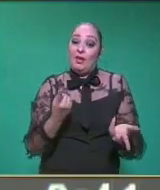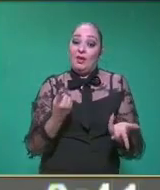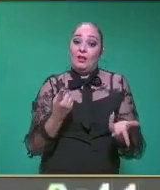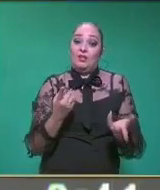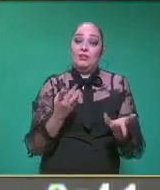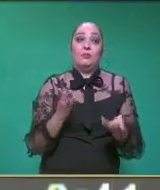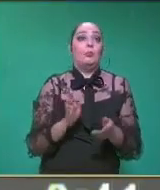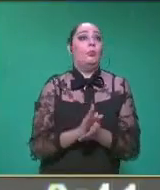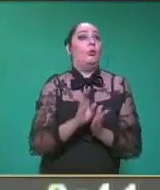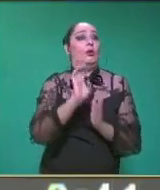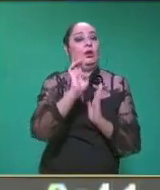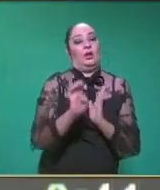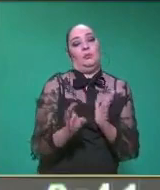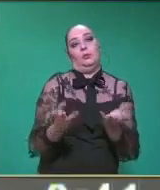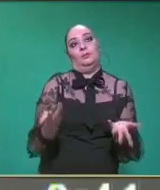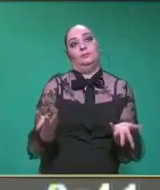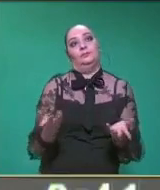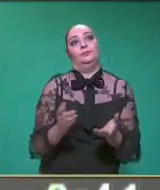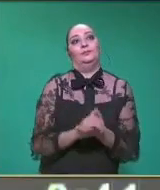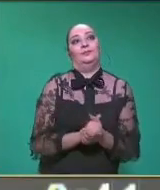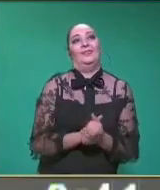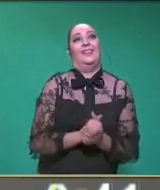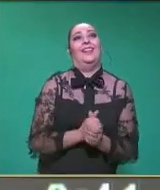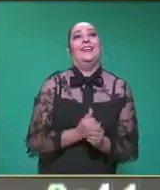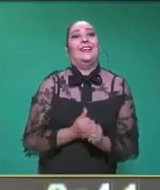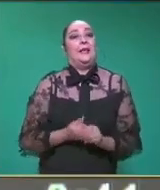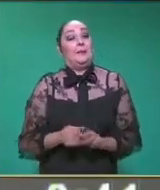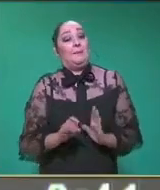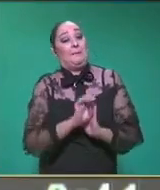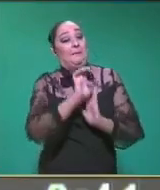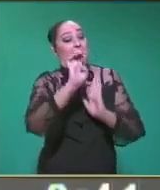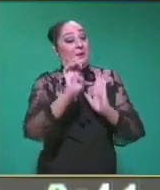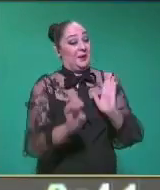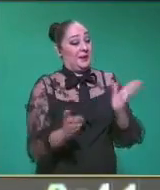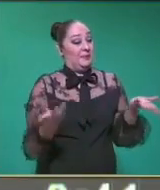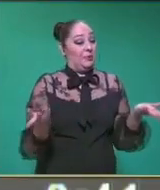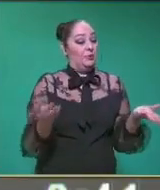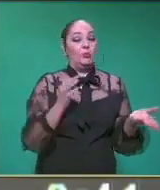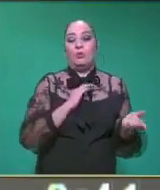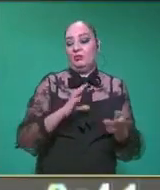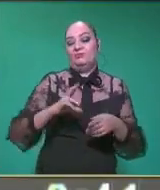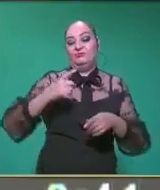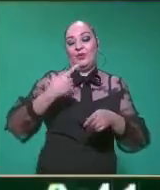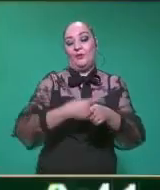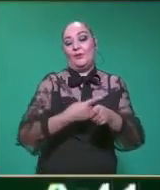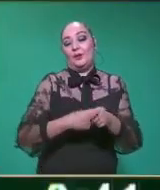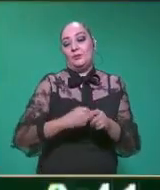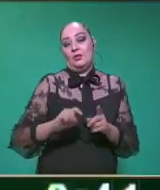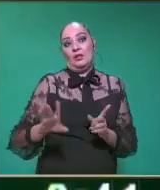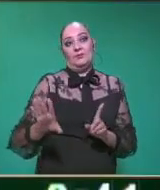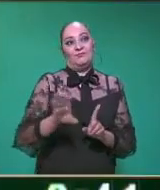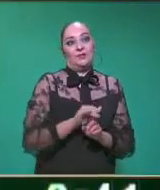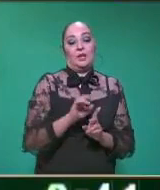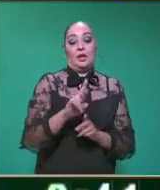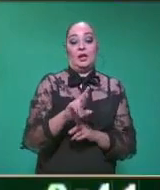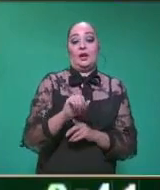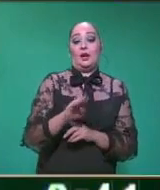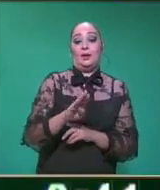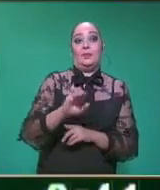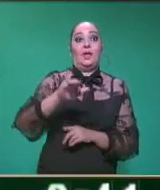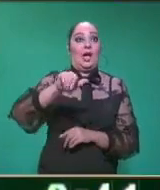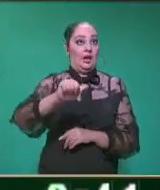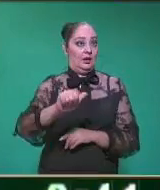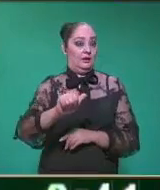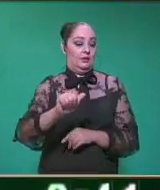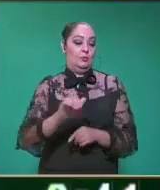por ejemplo, pueden pasarnos la enfermedad de la rabia, porque muchas